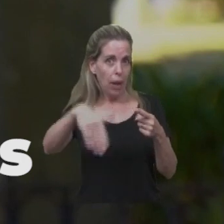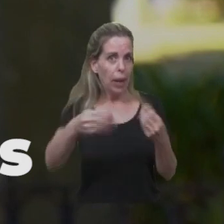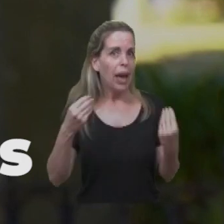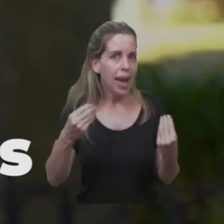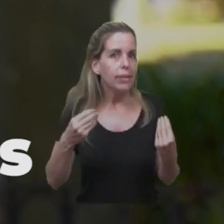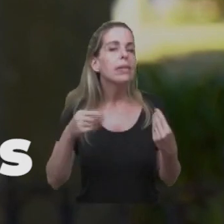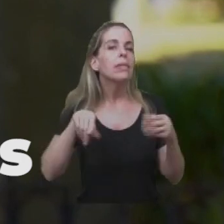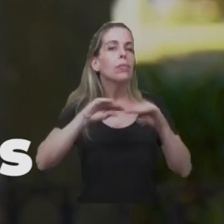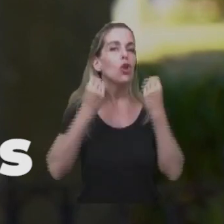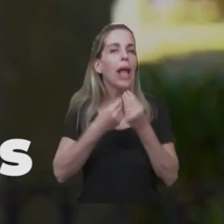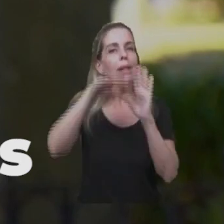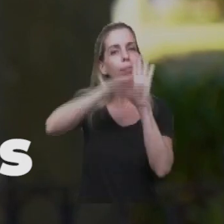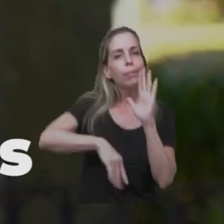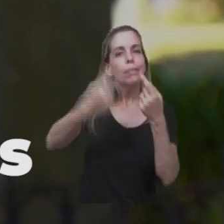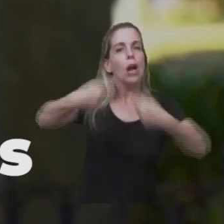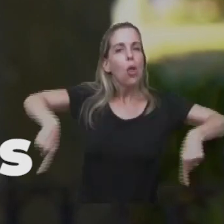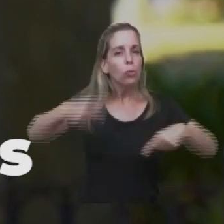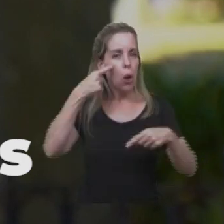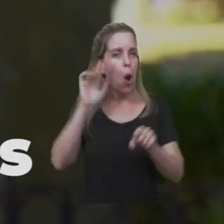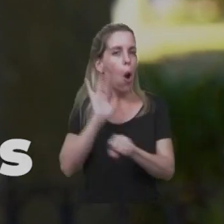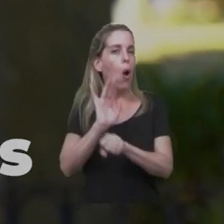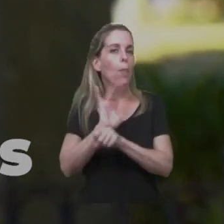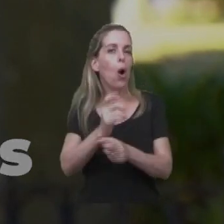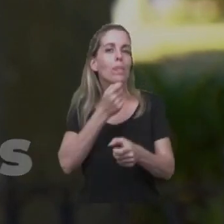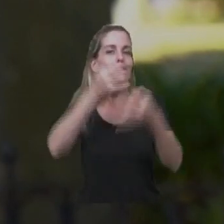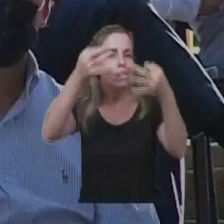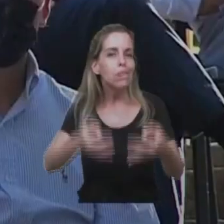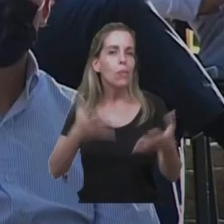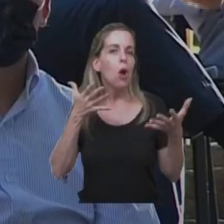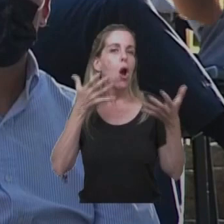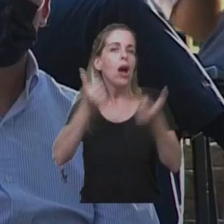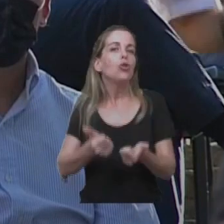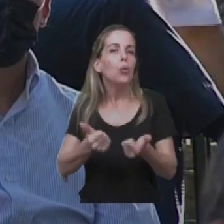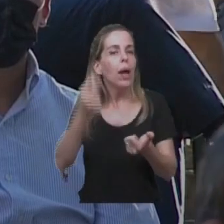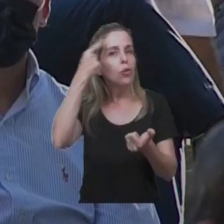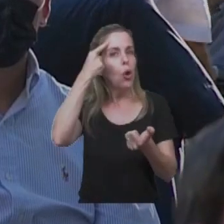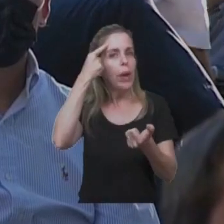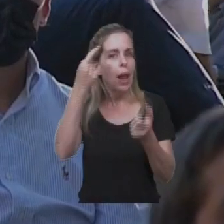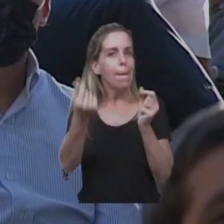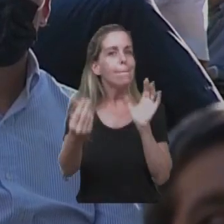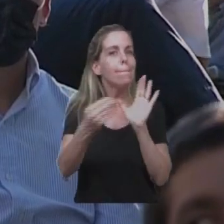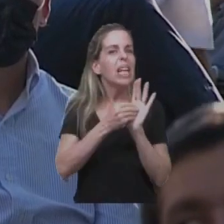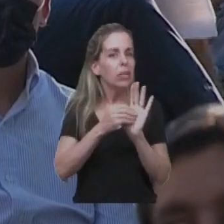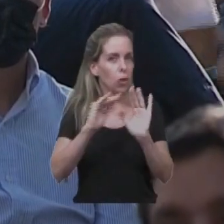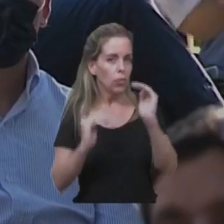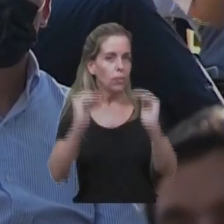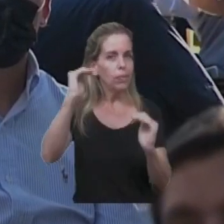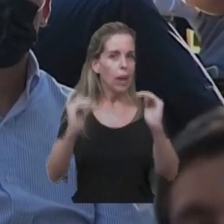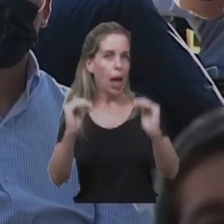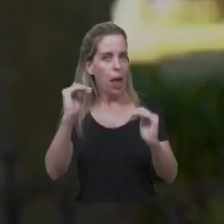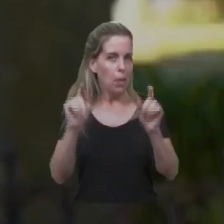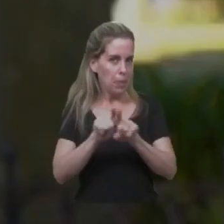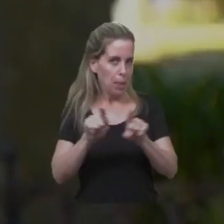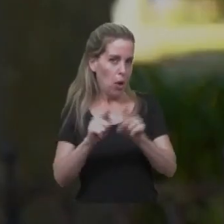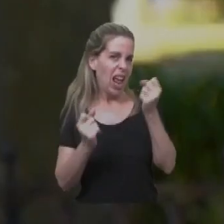que esta canasta sirva como una referencia y un amortiguador de la tensión de precios, es decir, que obre lo que en la jerga